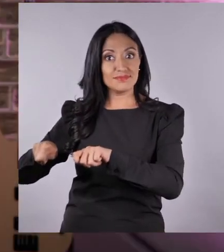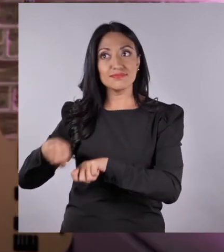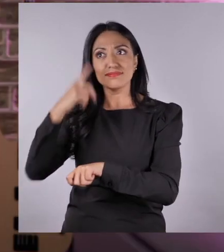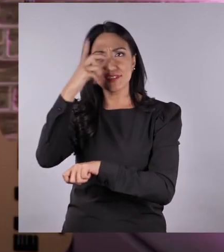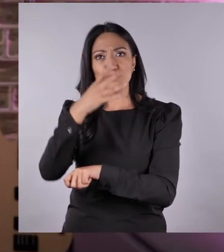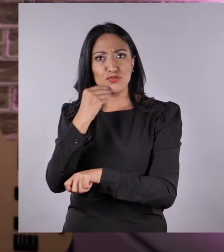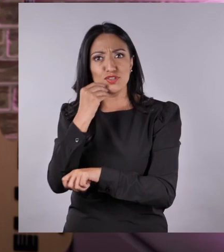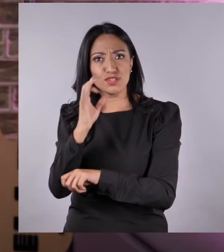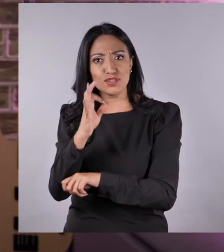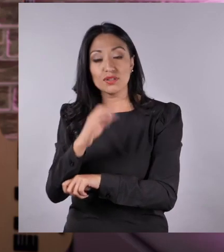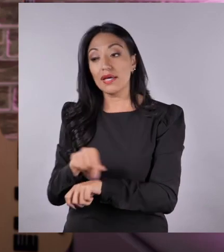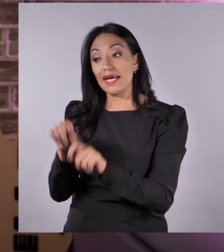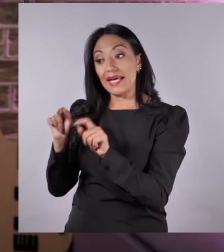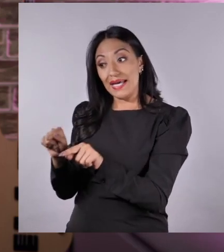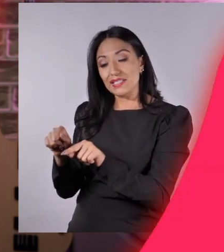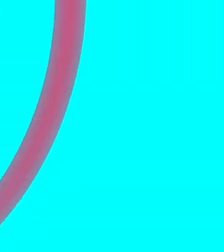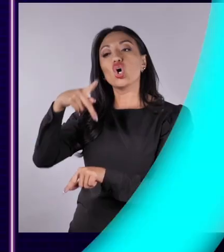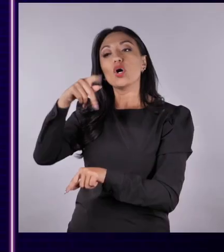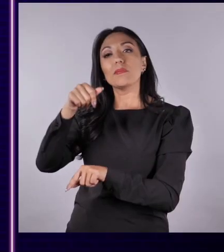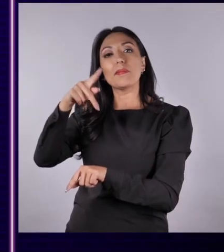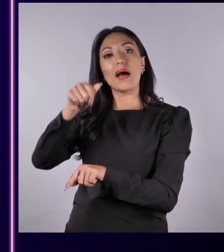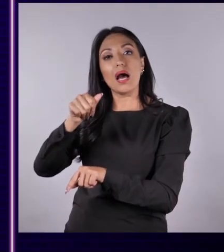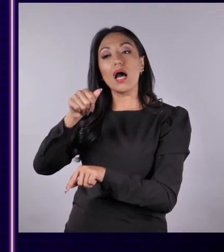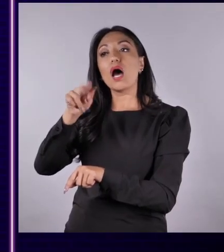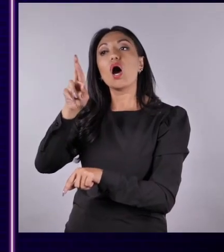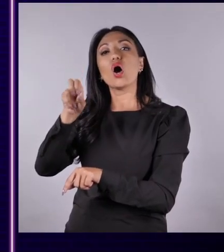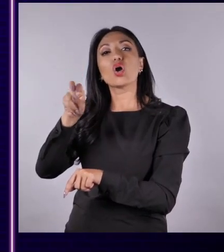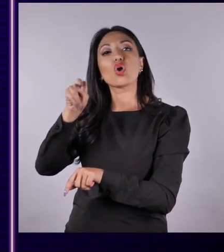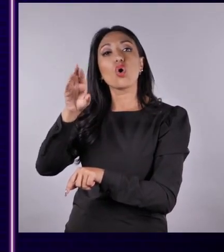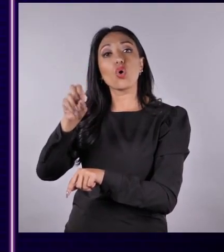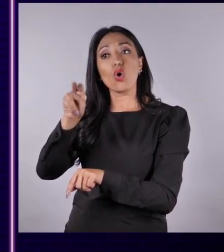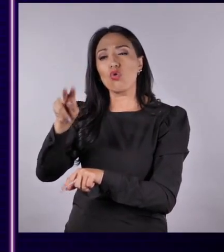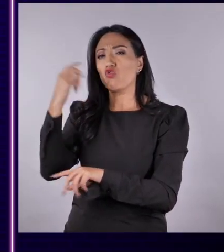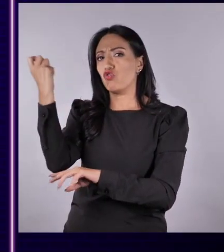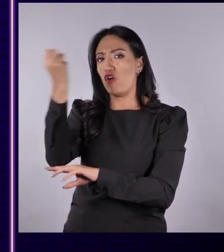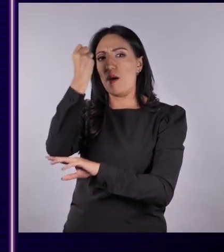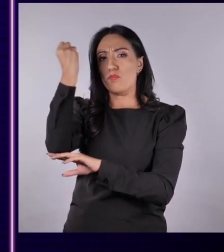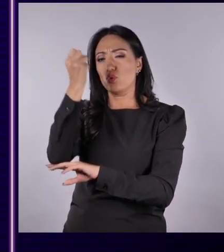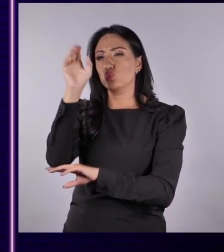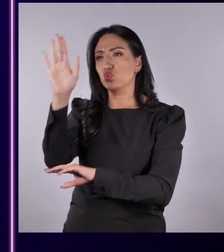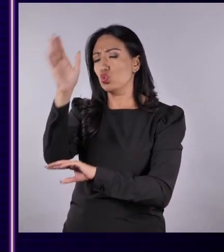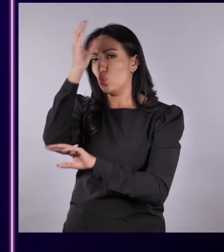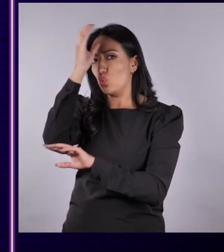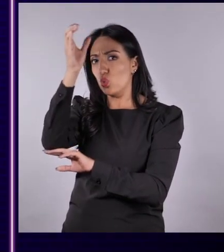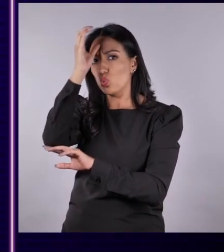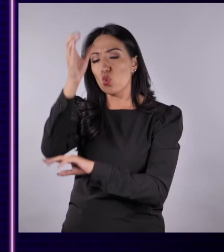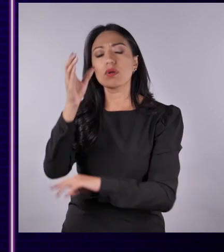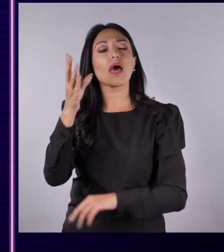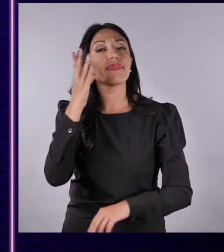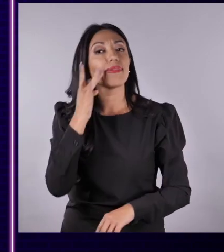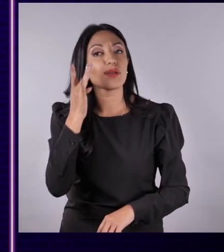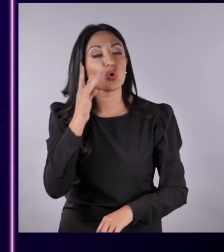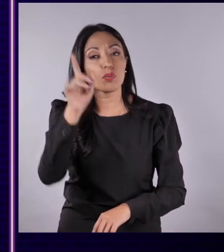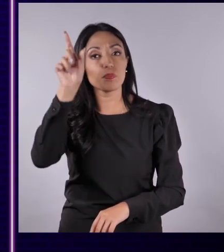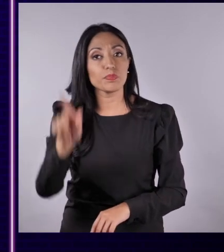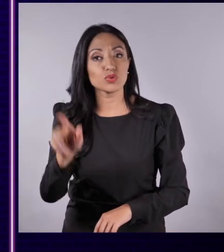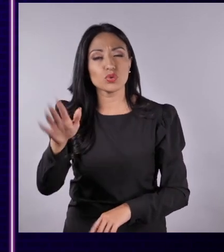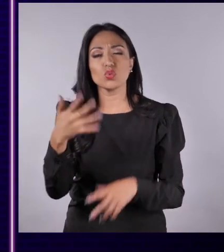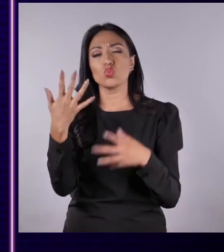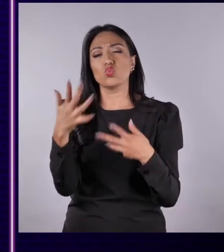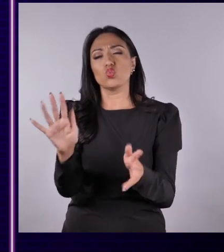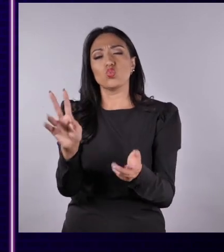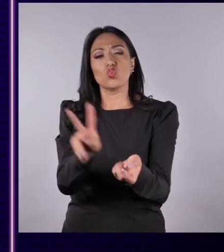Suena muy chévere. Ese es Papá Roncón, uno de los máximos exponentes de la cultura afroecuatoriana,